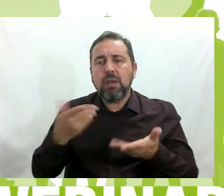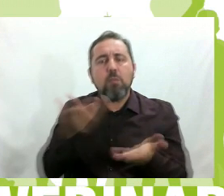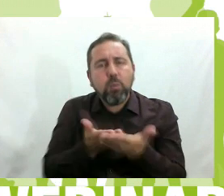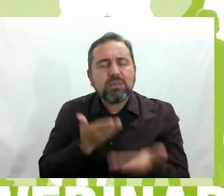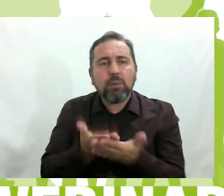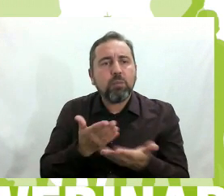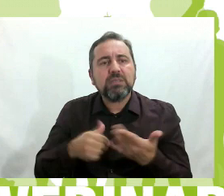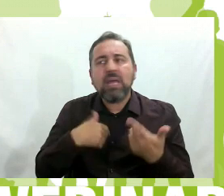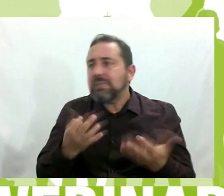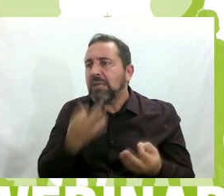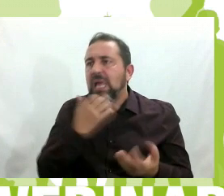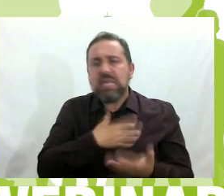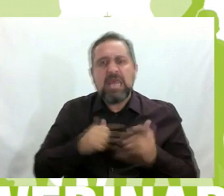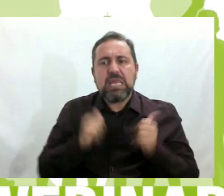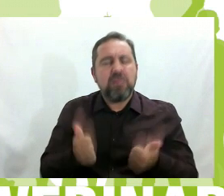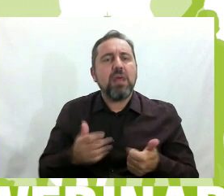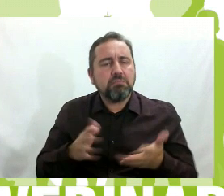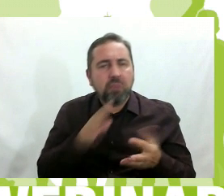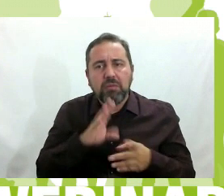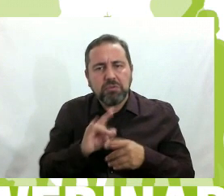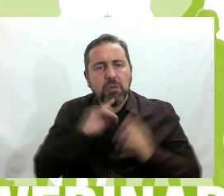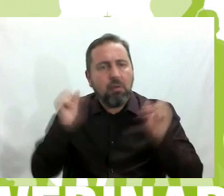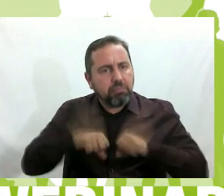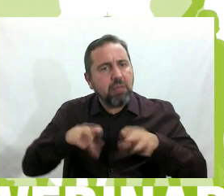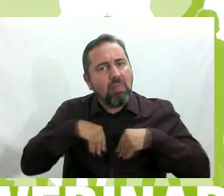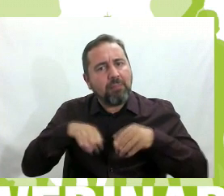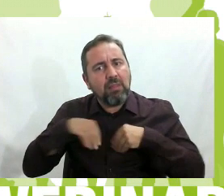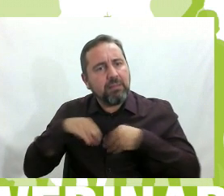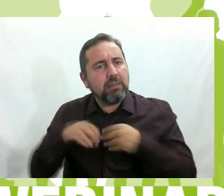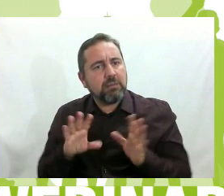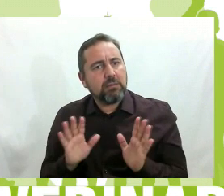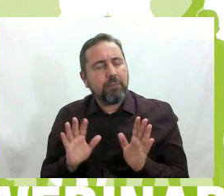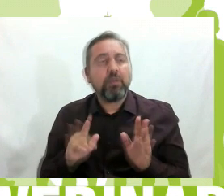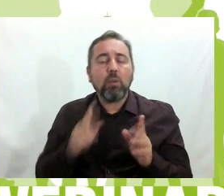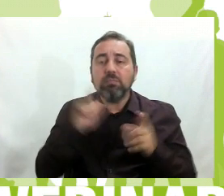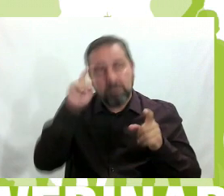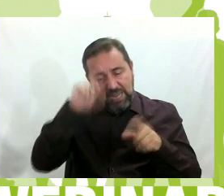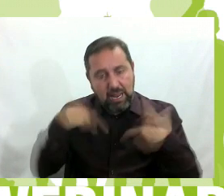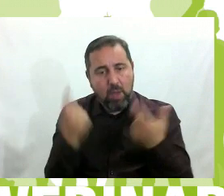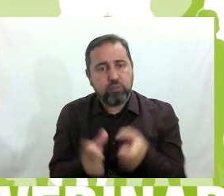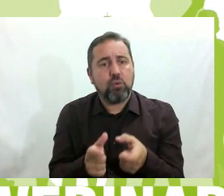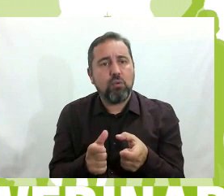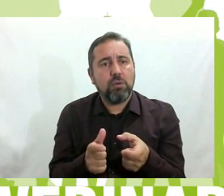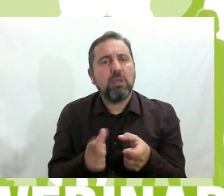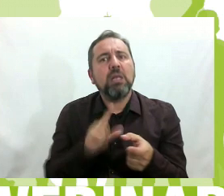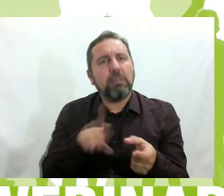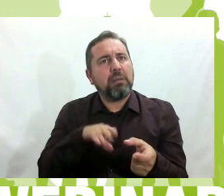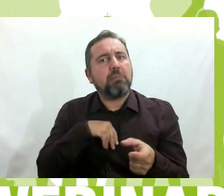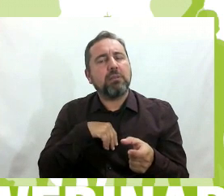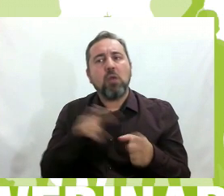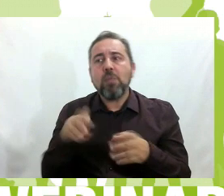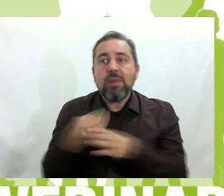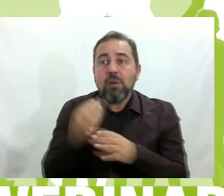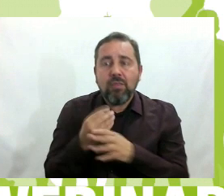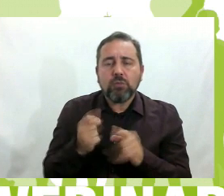algo, quiere iniciarlo y quiere recorrer ese camino. Un claustro también motivado, receptivo, abierto a innovaciones,